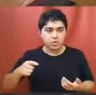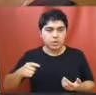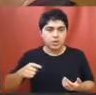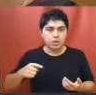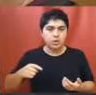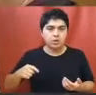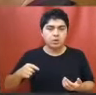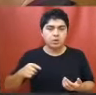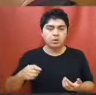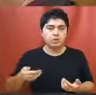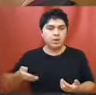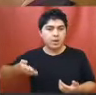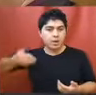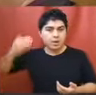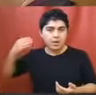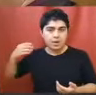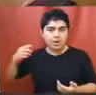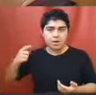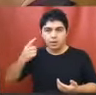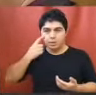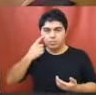vida